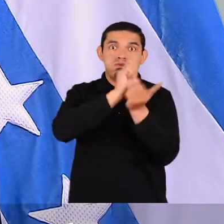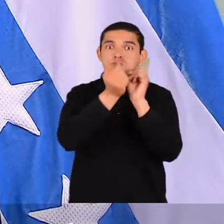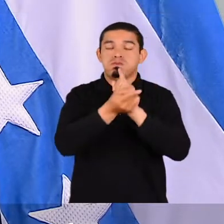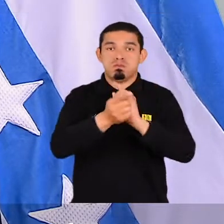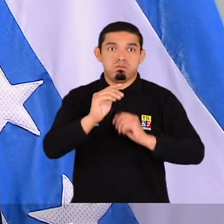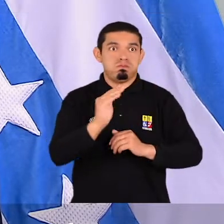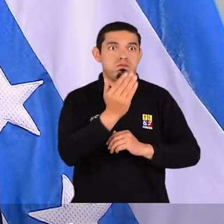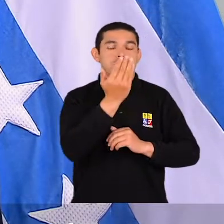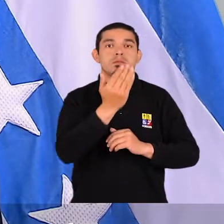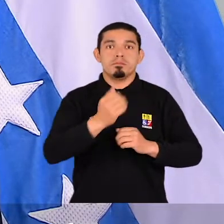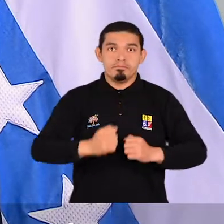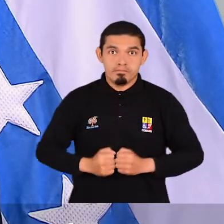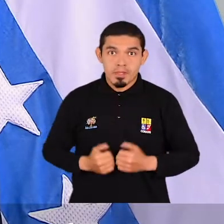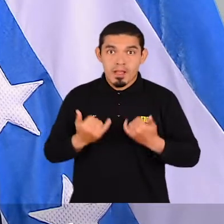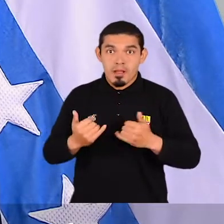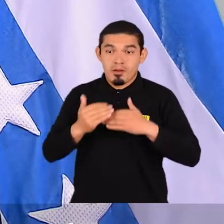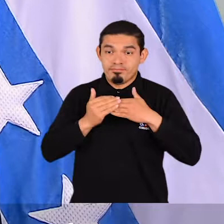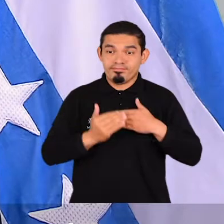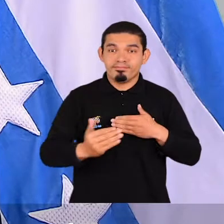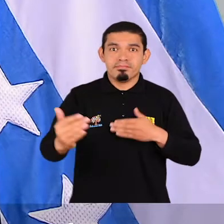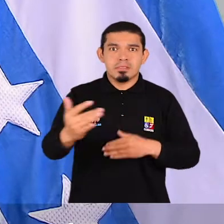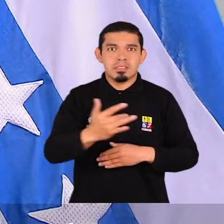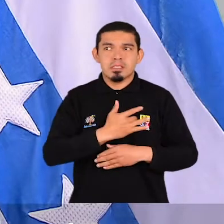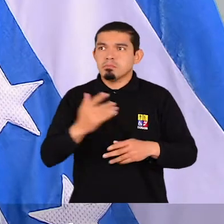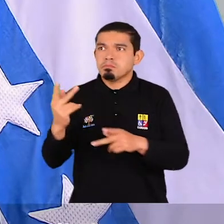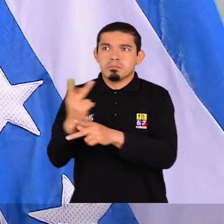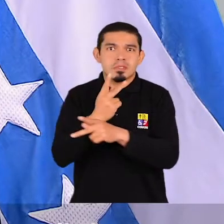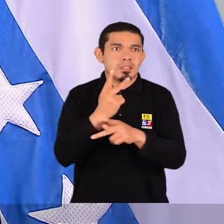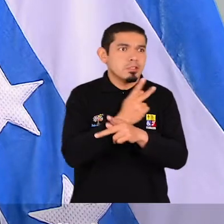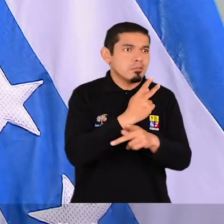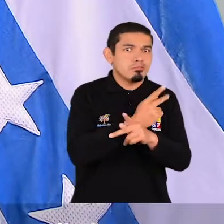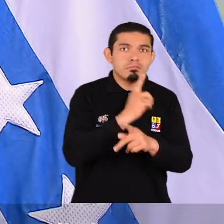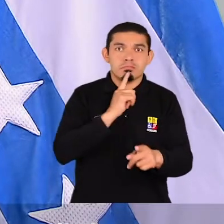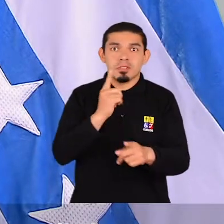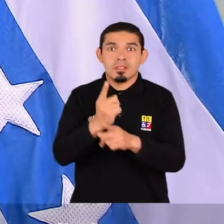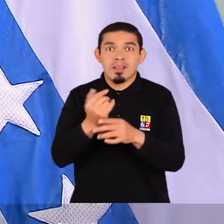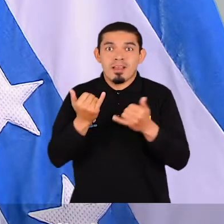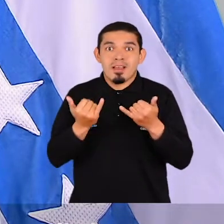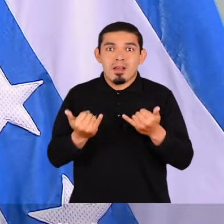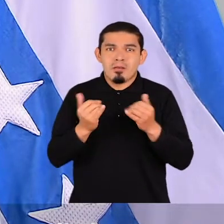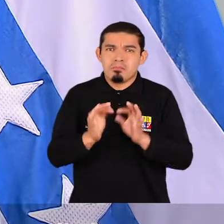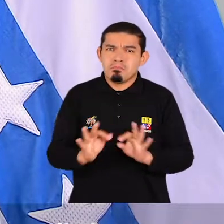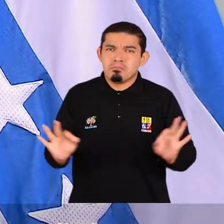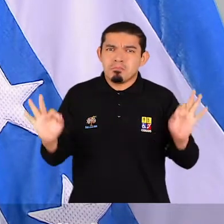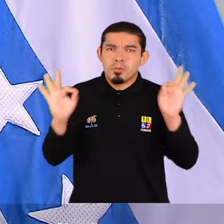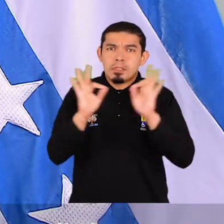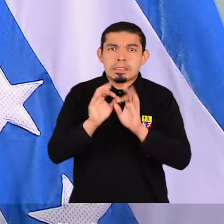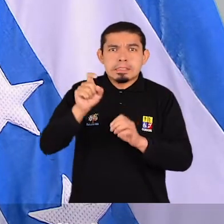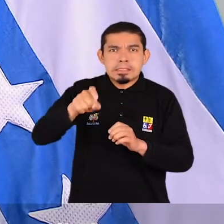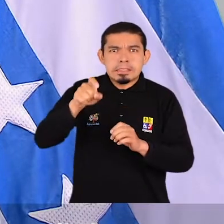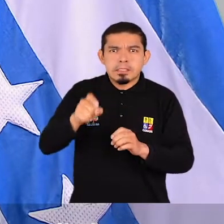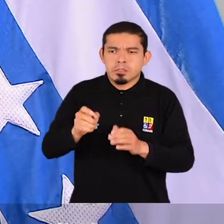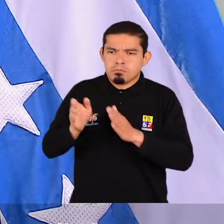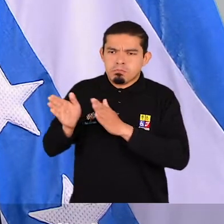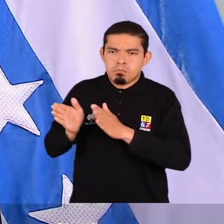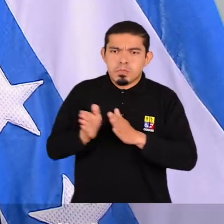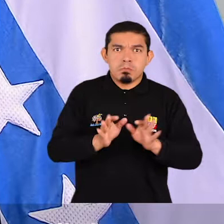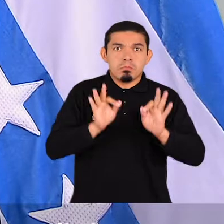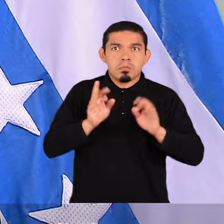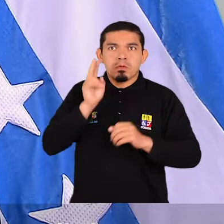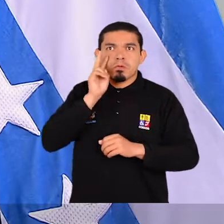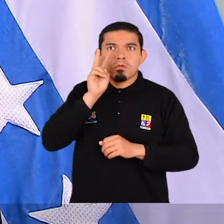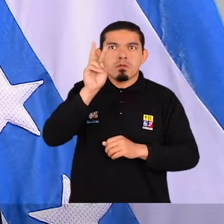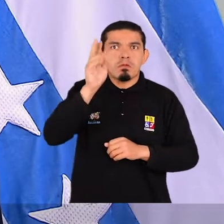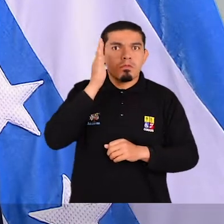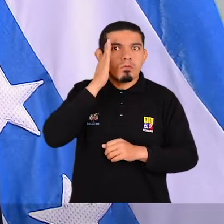definirá una época, una permanente sensación de peligro. Ahora más que nunca, es necesario ser eficiente y tener visión de